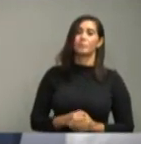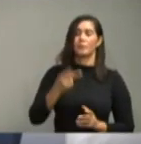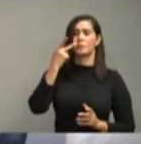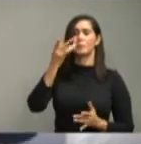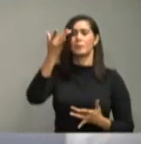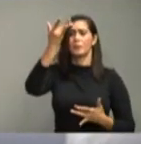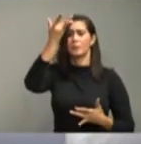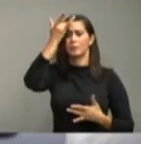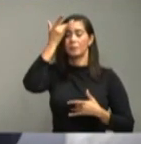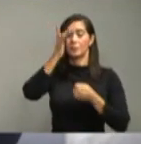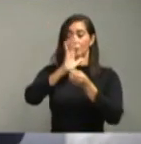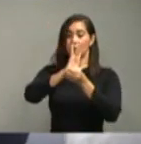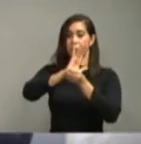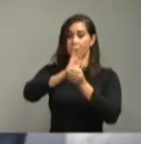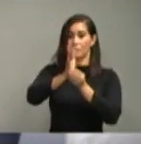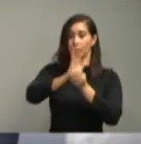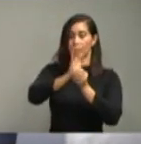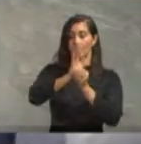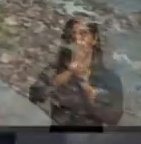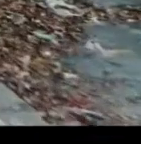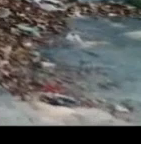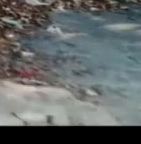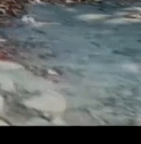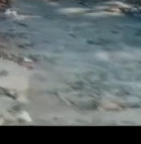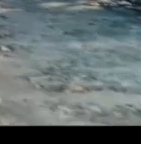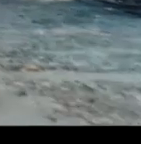la enfermedad en sentido global.